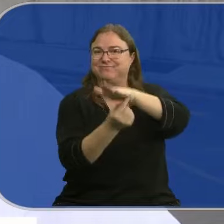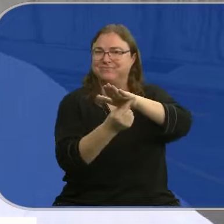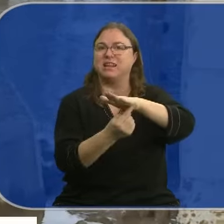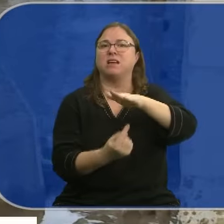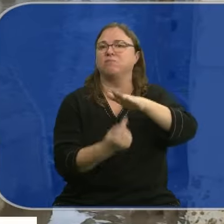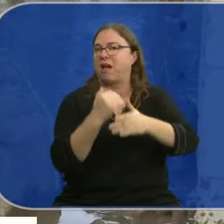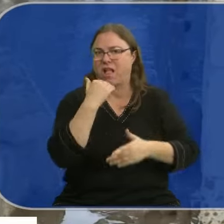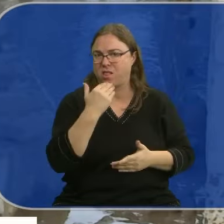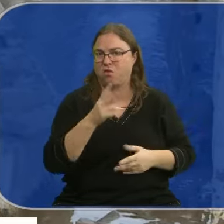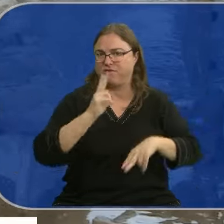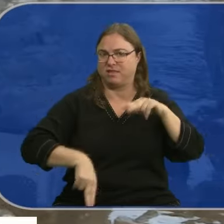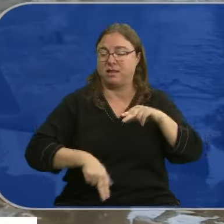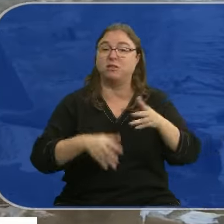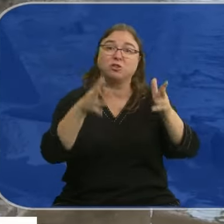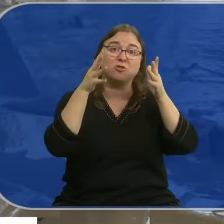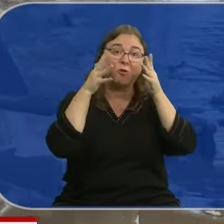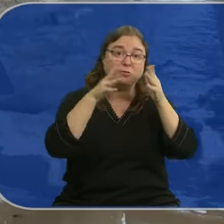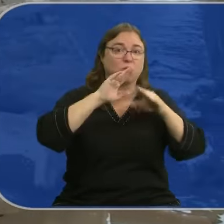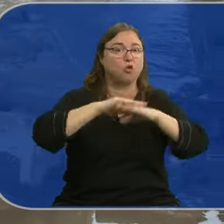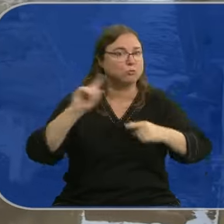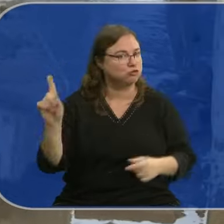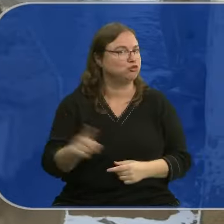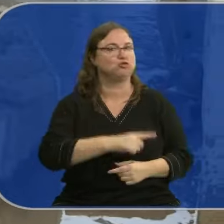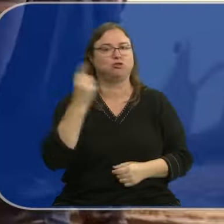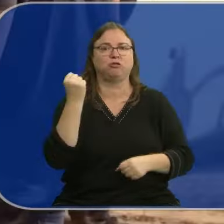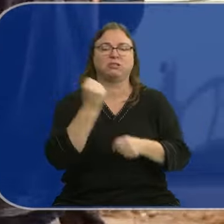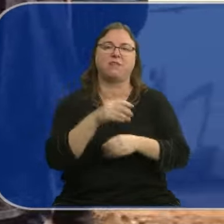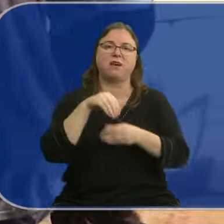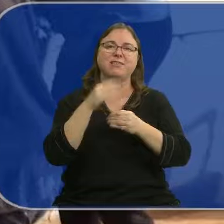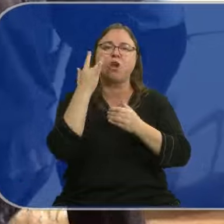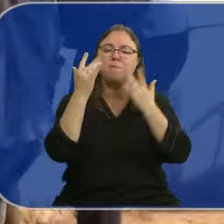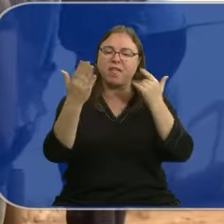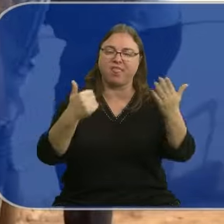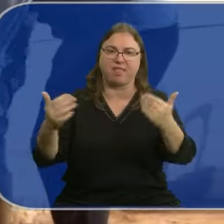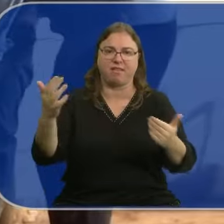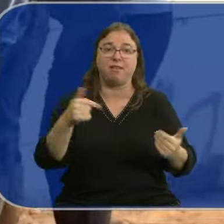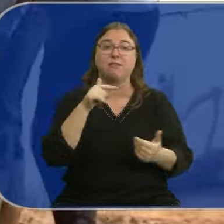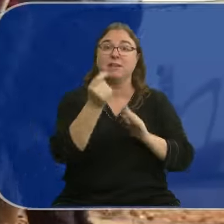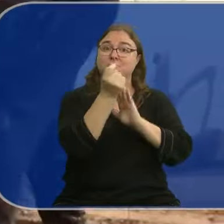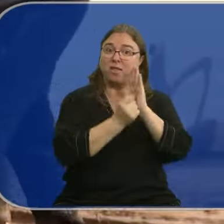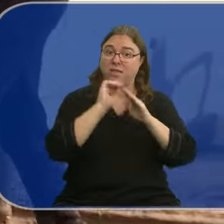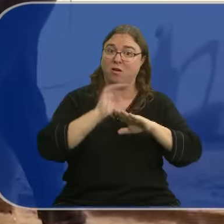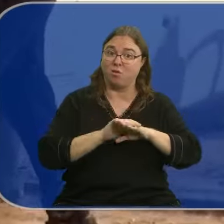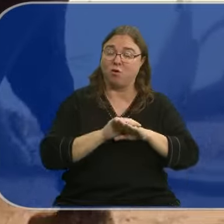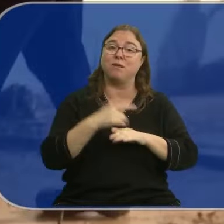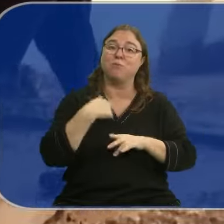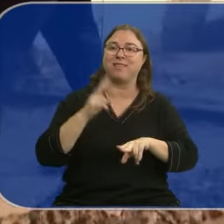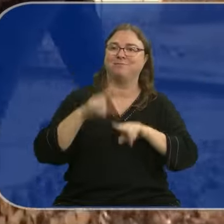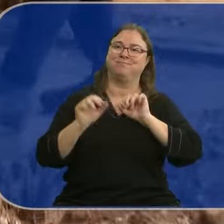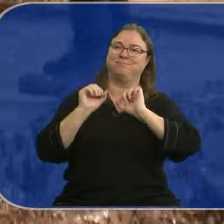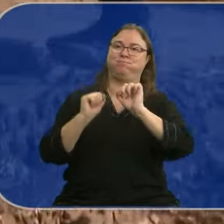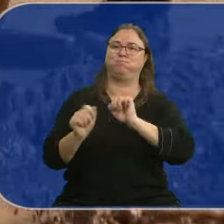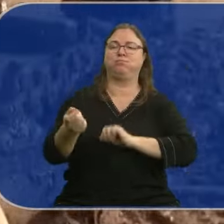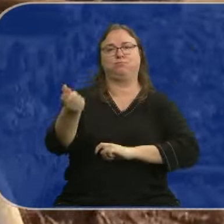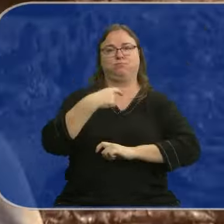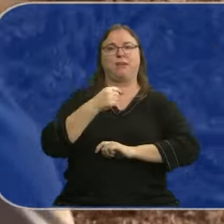por clavos. Son indicaciones que recomiendan seguir a todos los que trabajan en las labores de limpieza. Con estas medidas pueden evitar contraer alguna